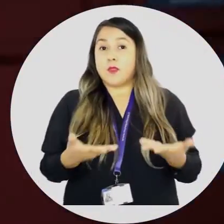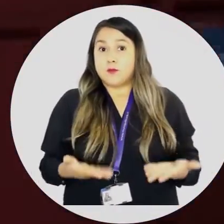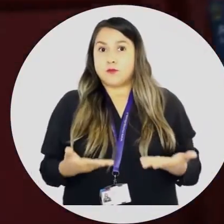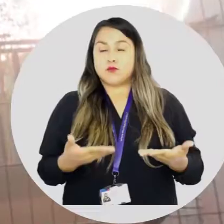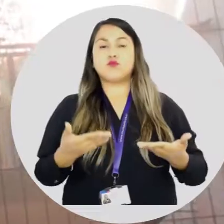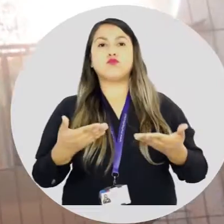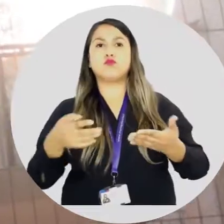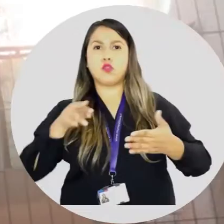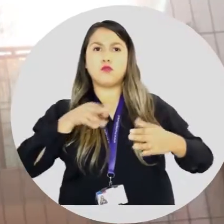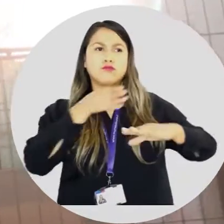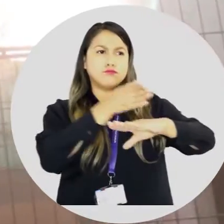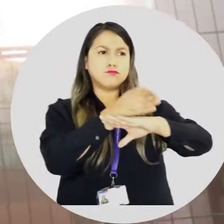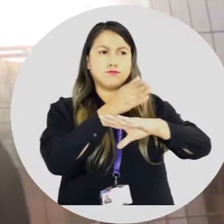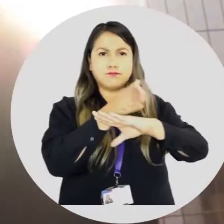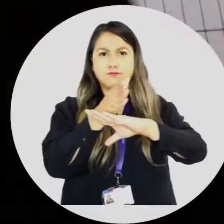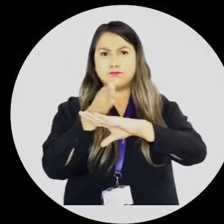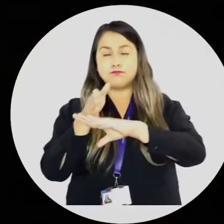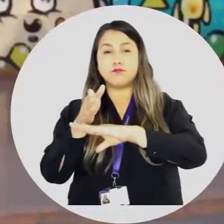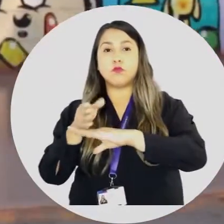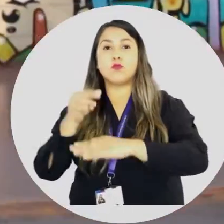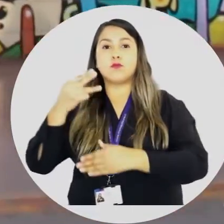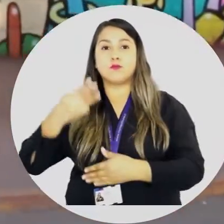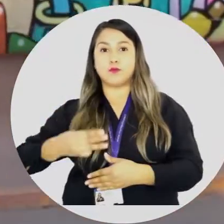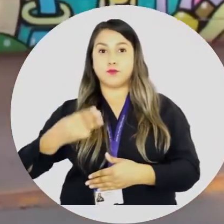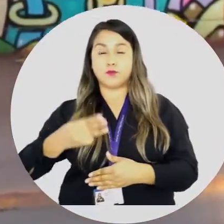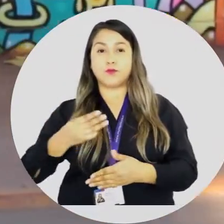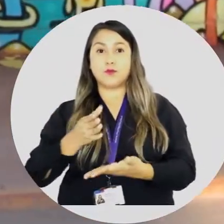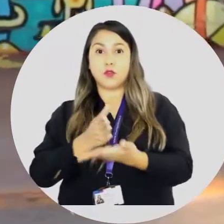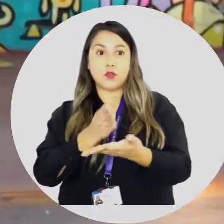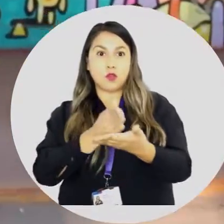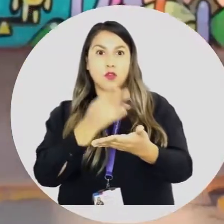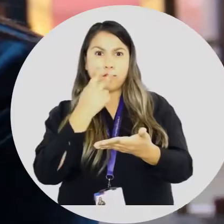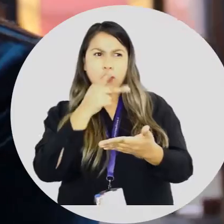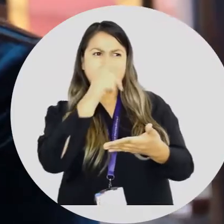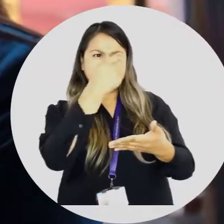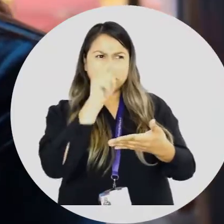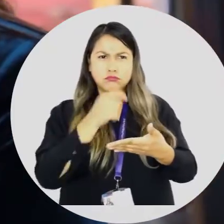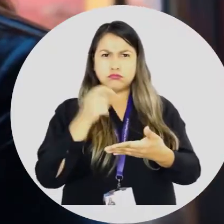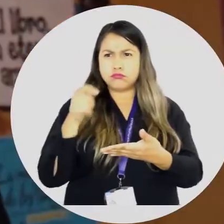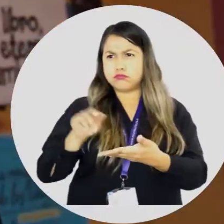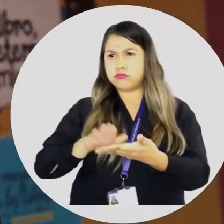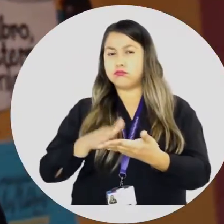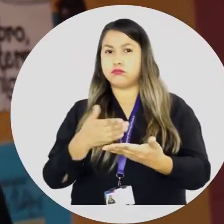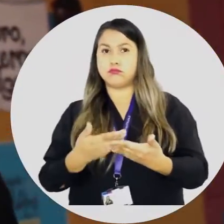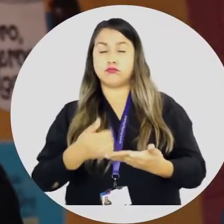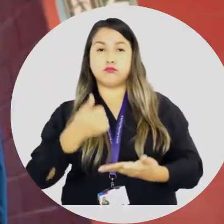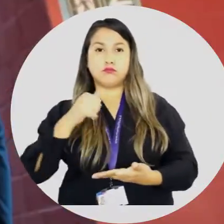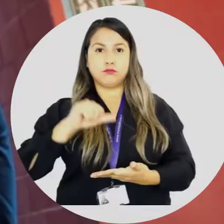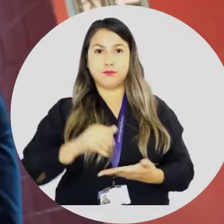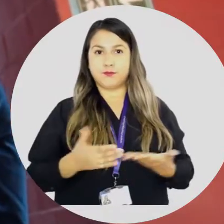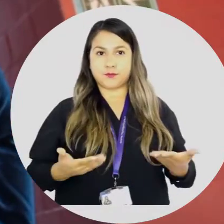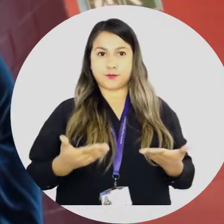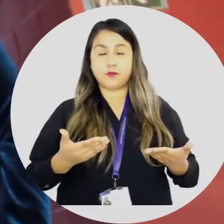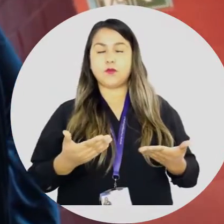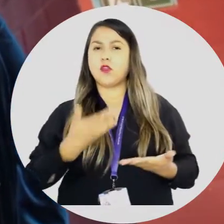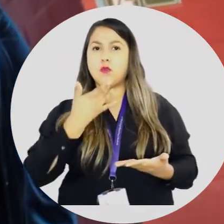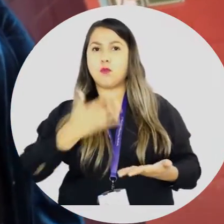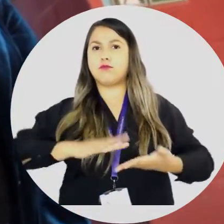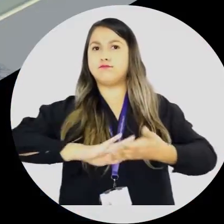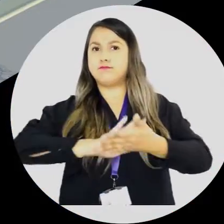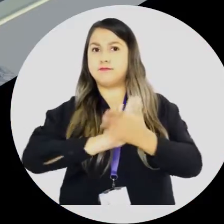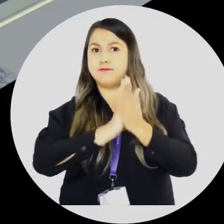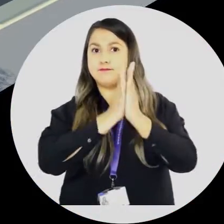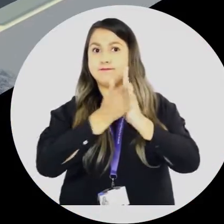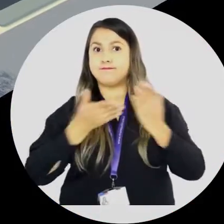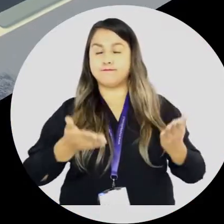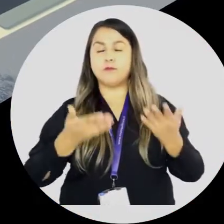por eso visitamos los establecimientos municipales para realizar un diagnóstico del estado en el que se encuentran. Y porque